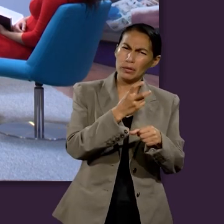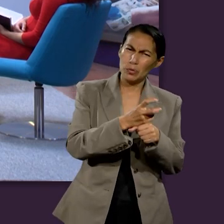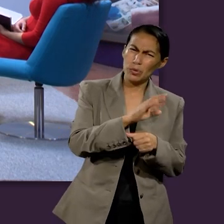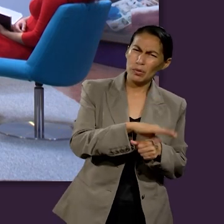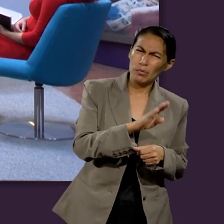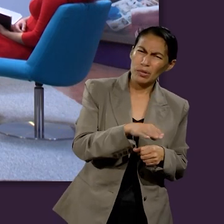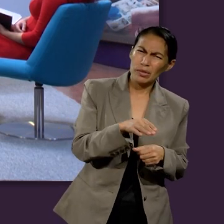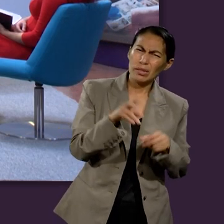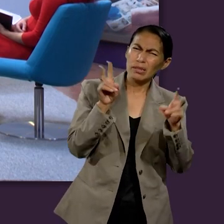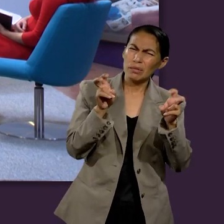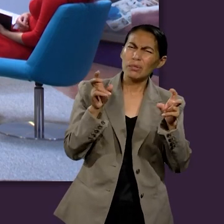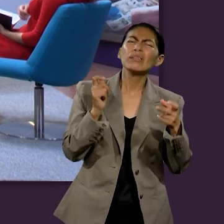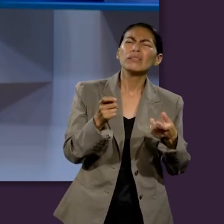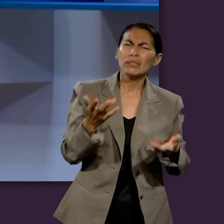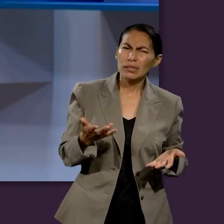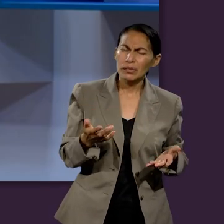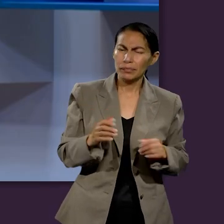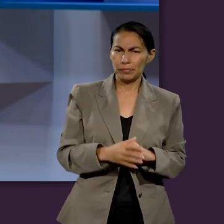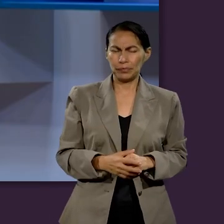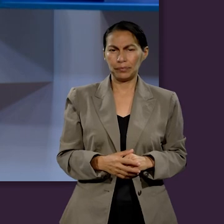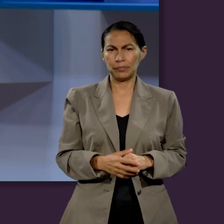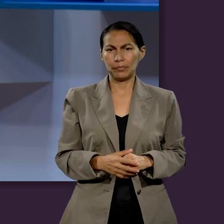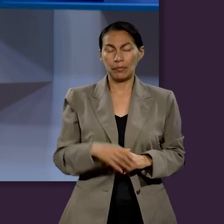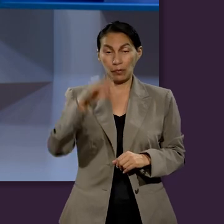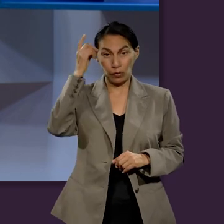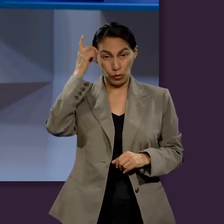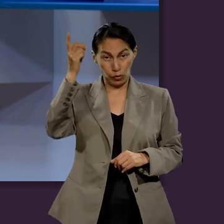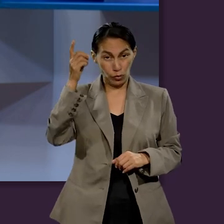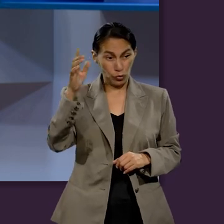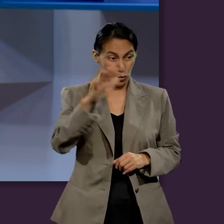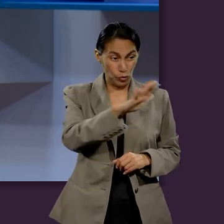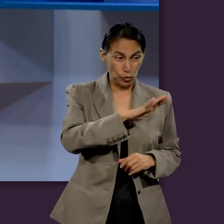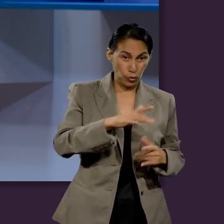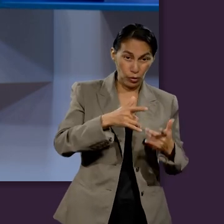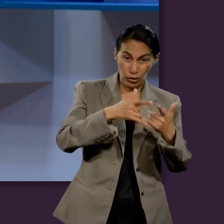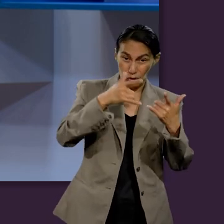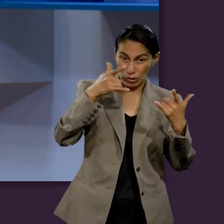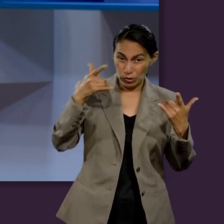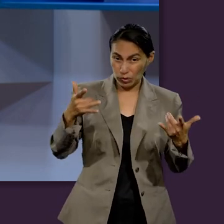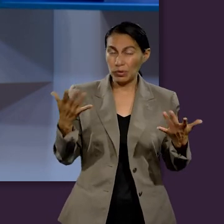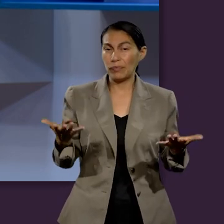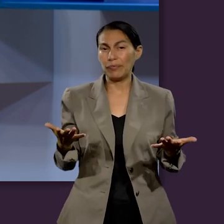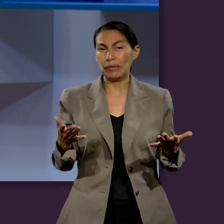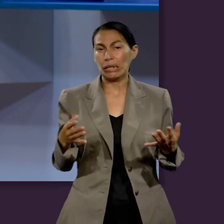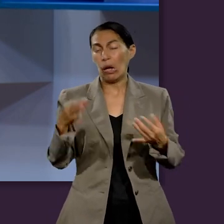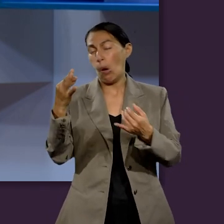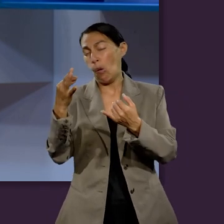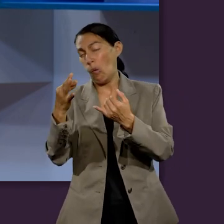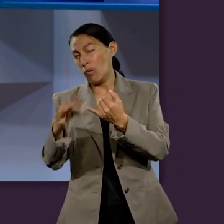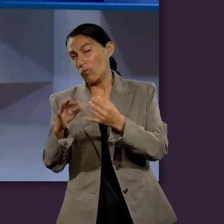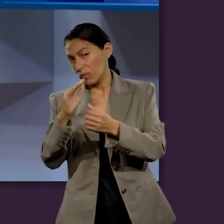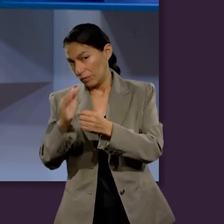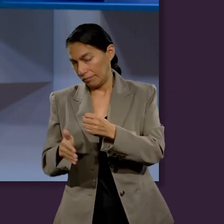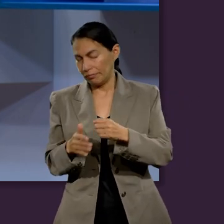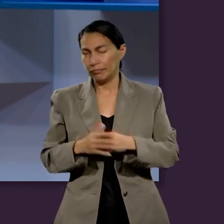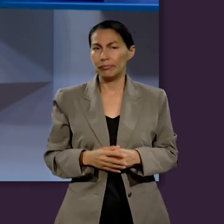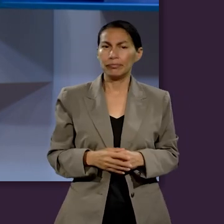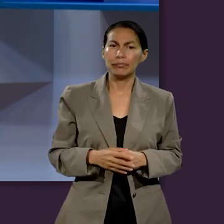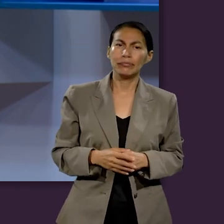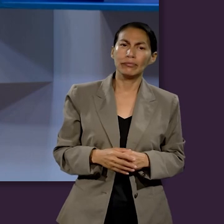el tema de la segunda muerte. ¿Saben que Dios está guiando la historia humana hacia allá, a su punto